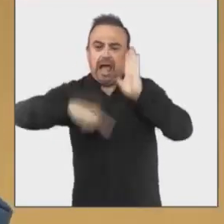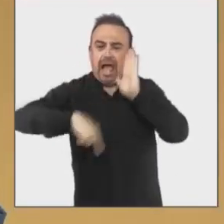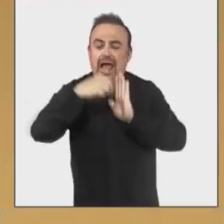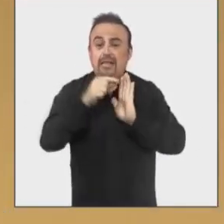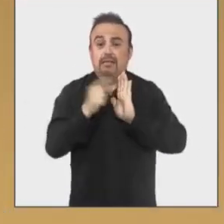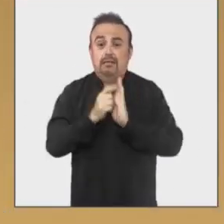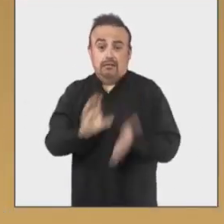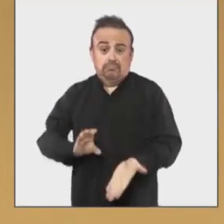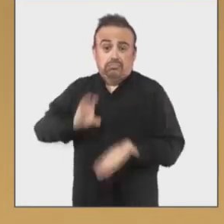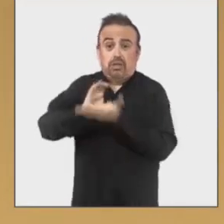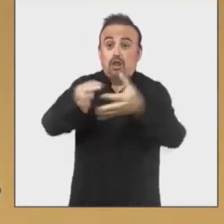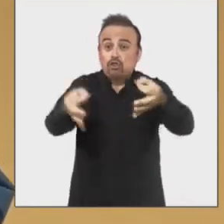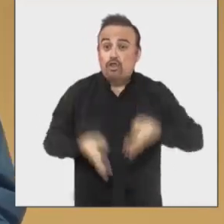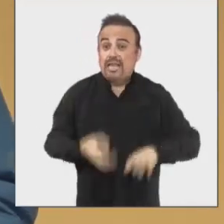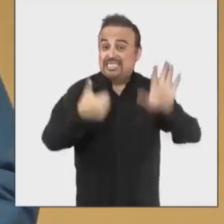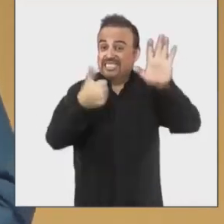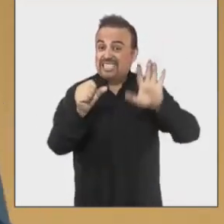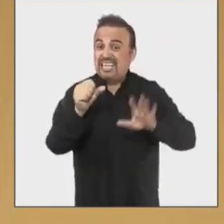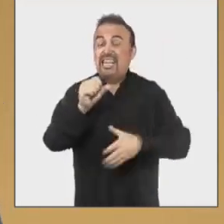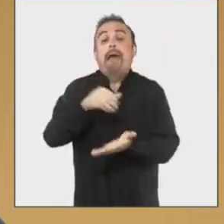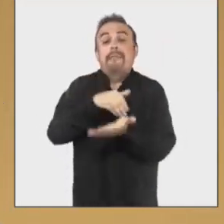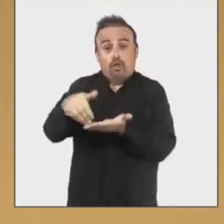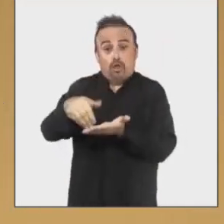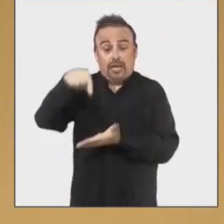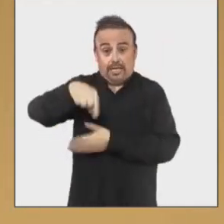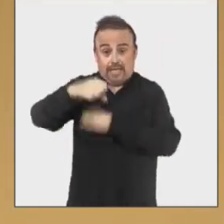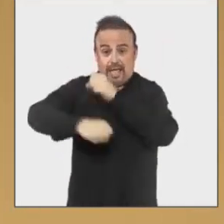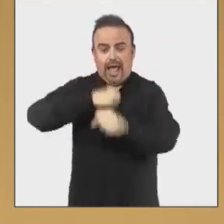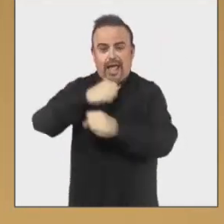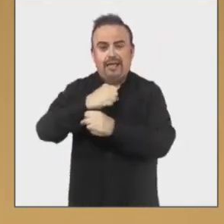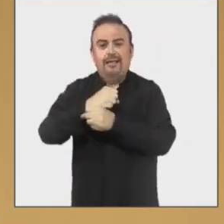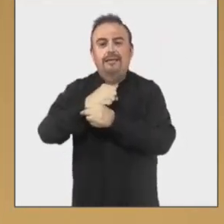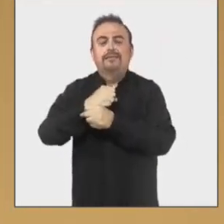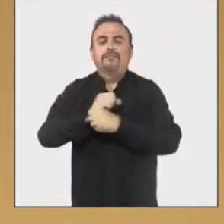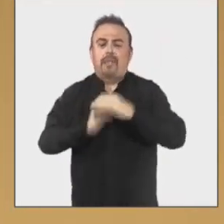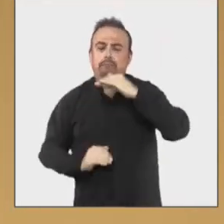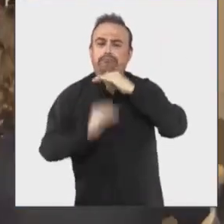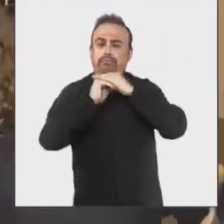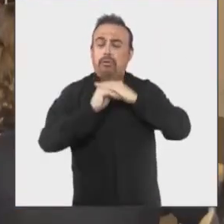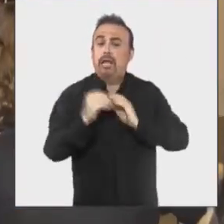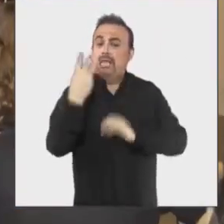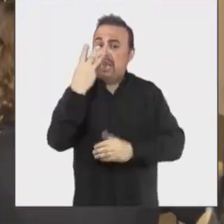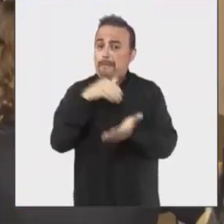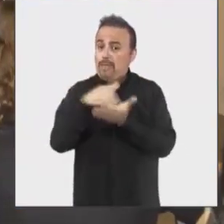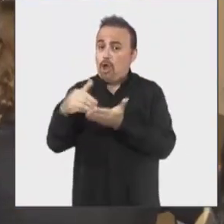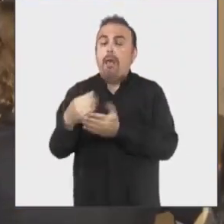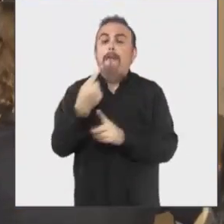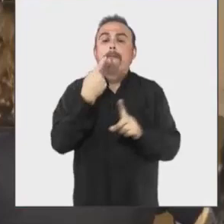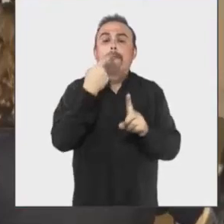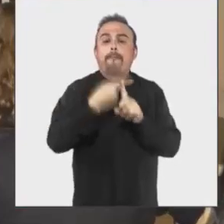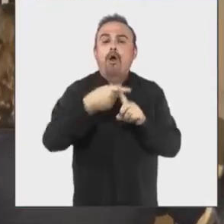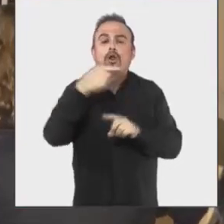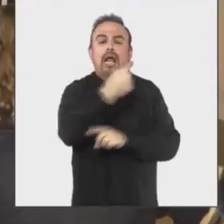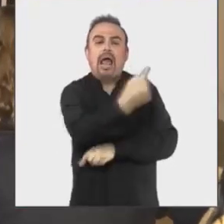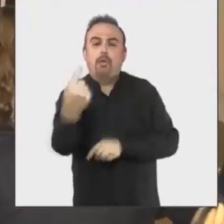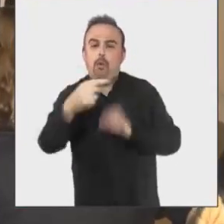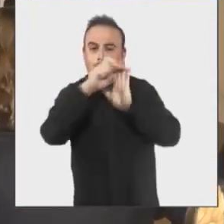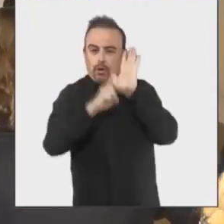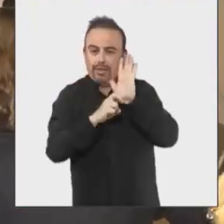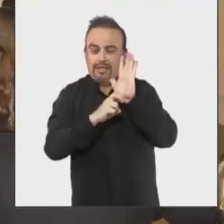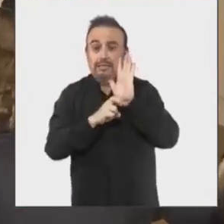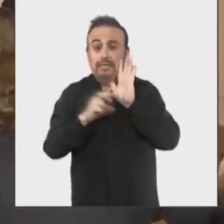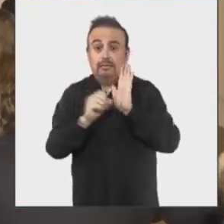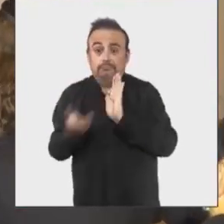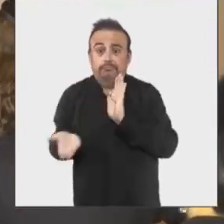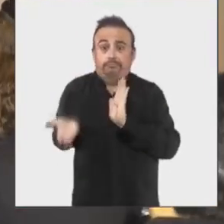Con una inversión total de 60 millones de pesos, este año se entregará un máximo de 3 millones por propuesta, aumentando de forma